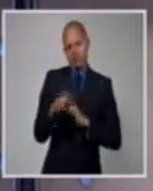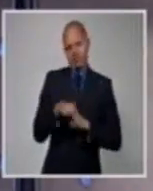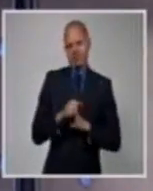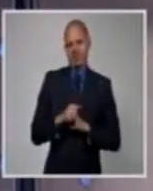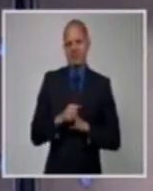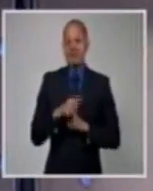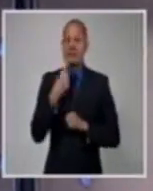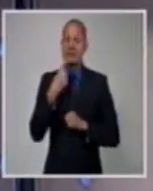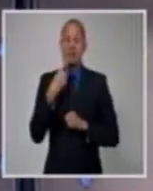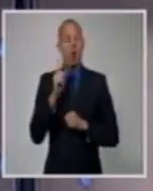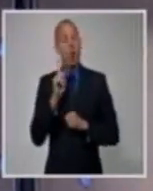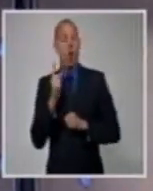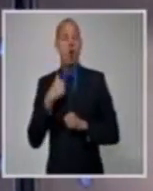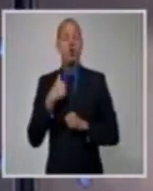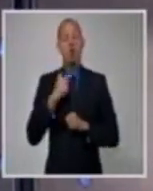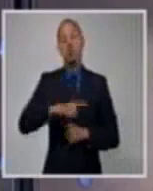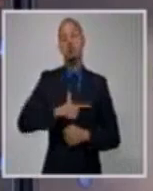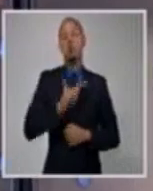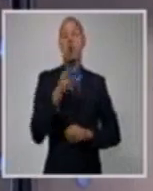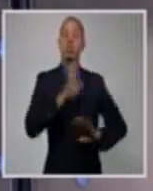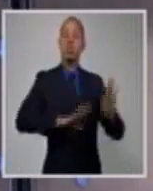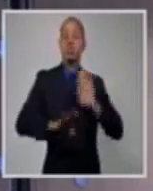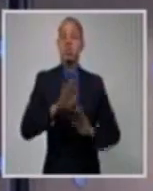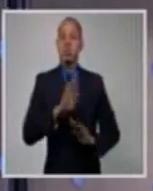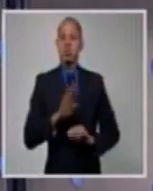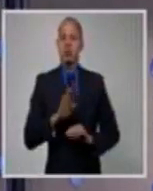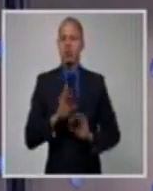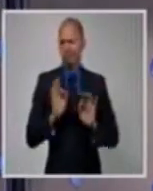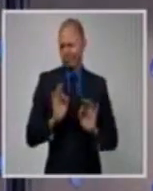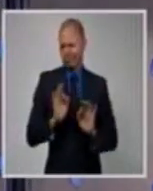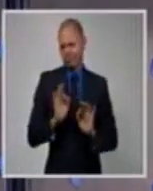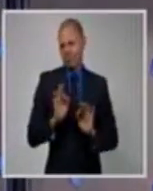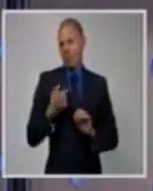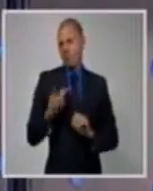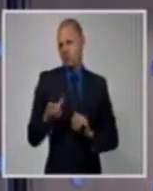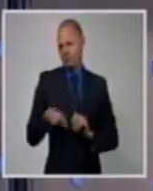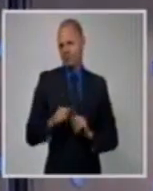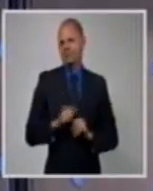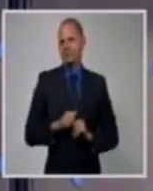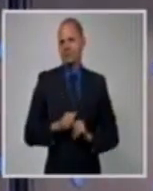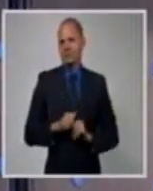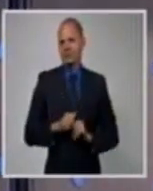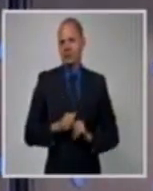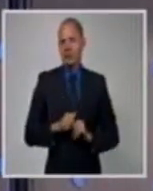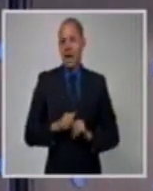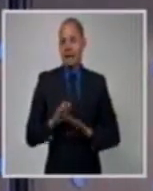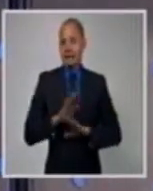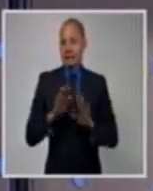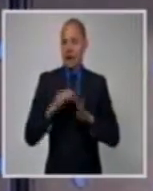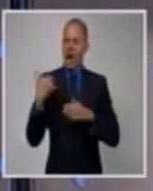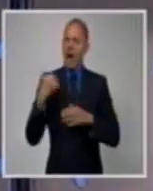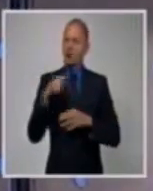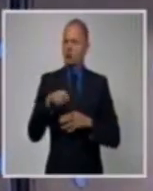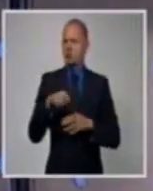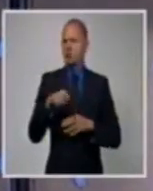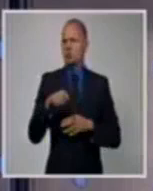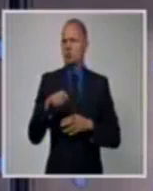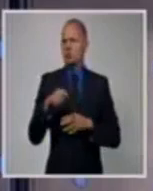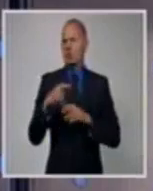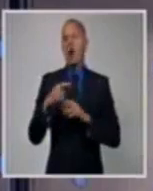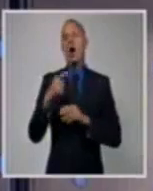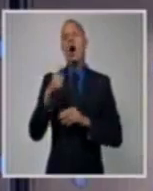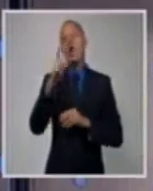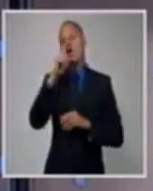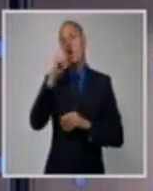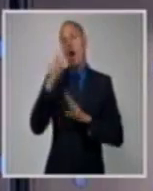artísticos. Después de aquella noche del 27 de noviembre, se ha tratado de fabricar toda una construcción. Es como una construcción,